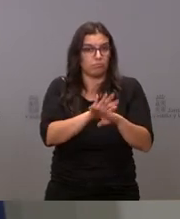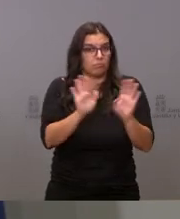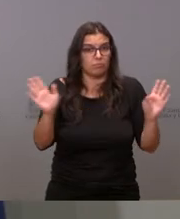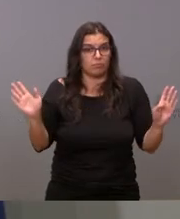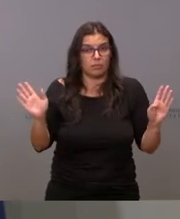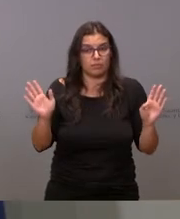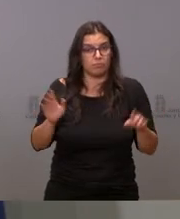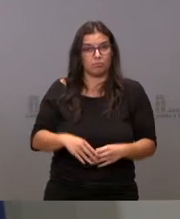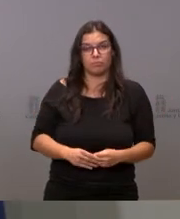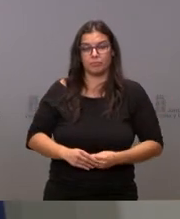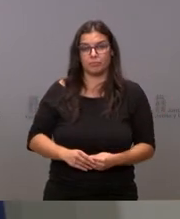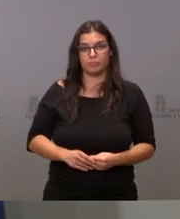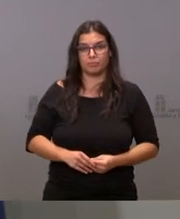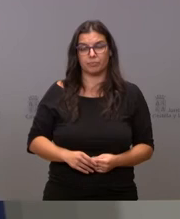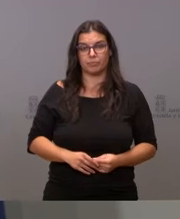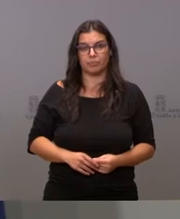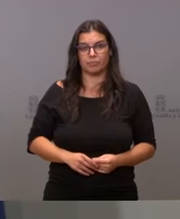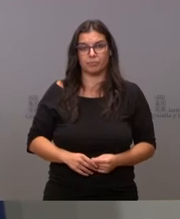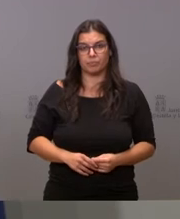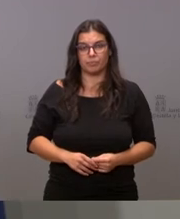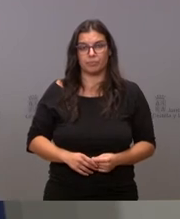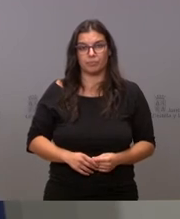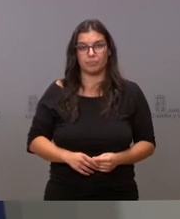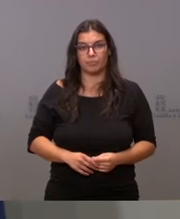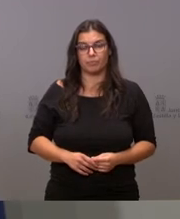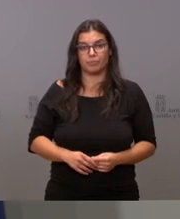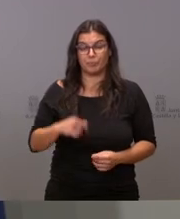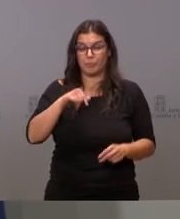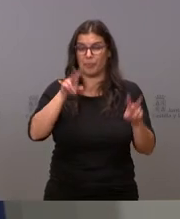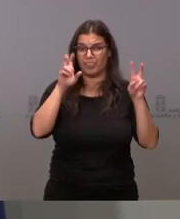severidad que marque la ley sobre este asunto